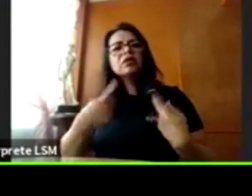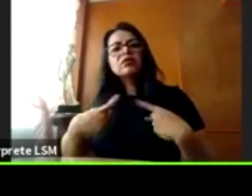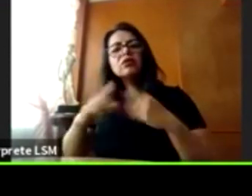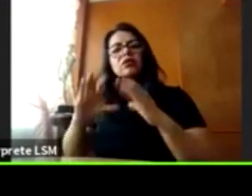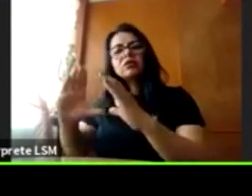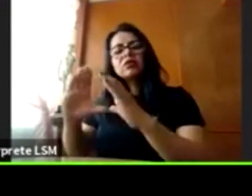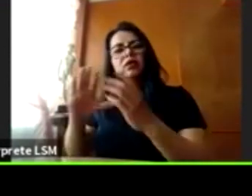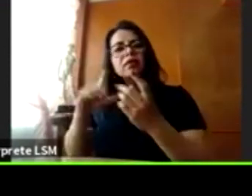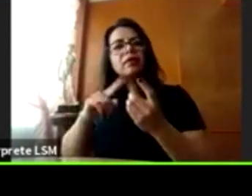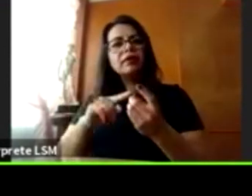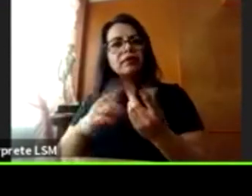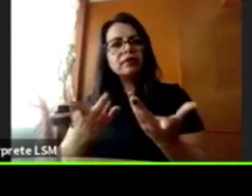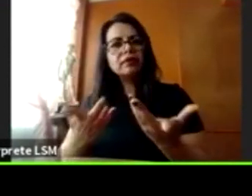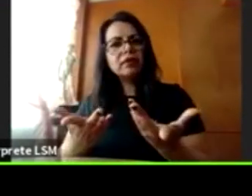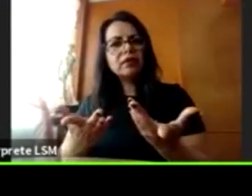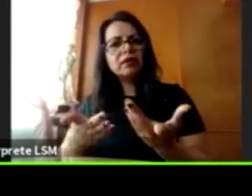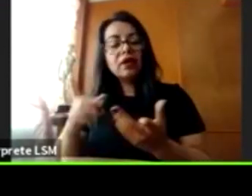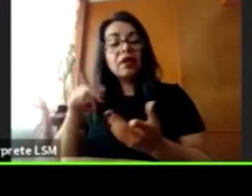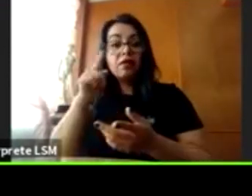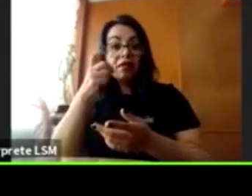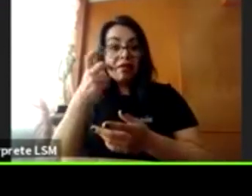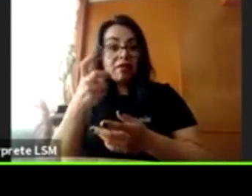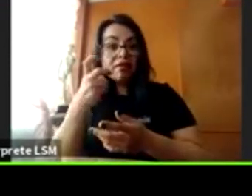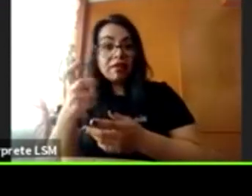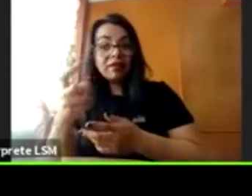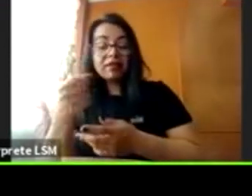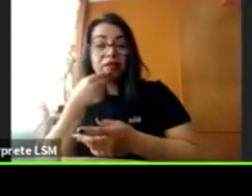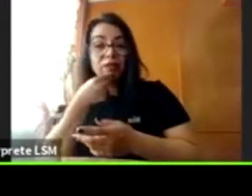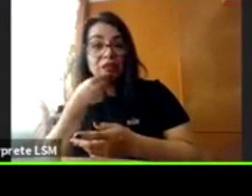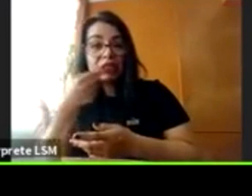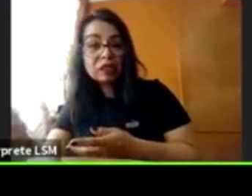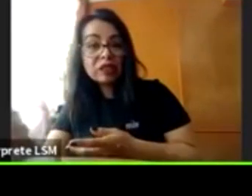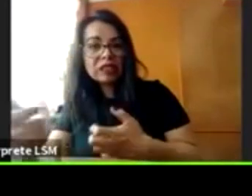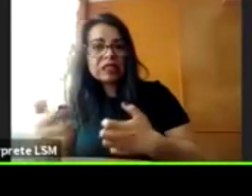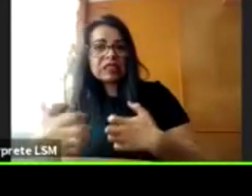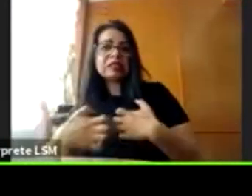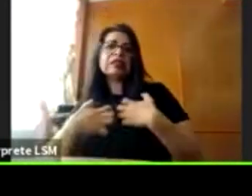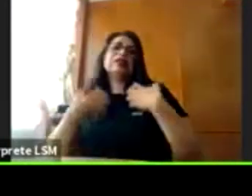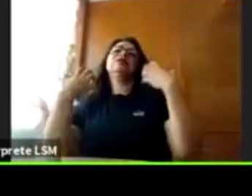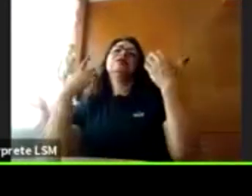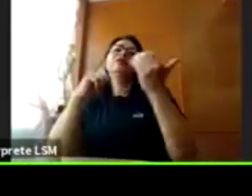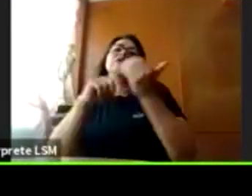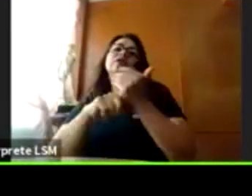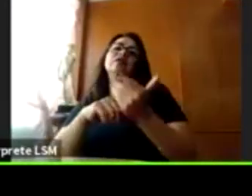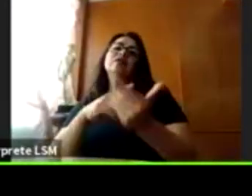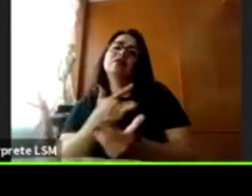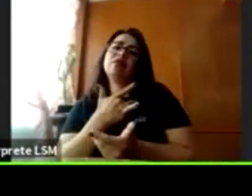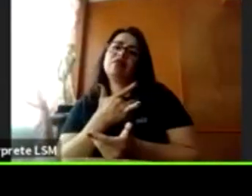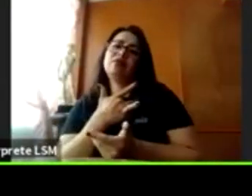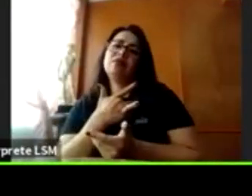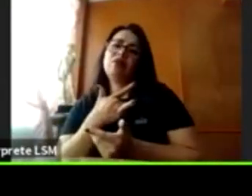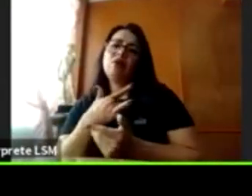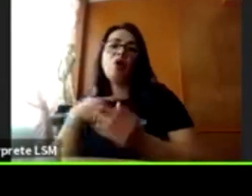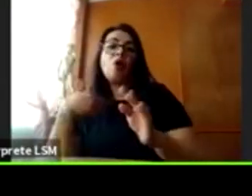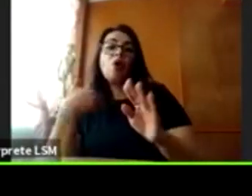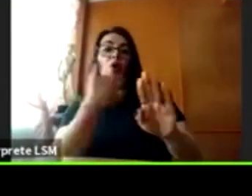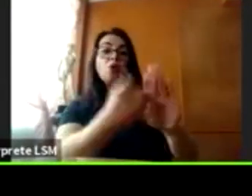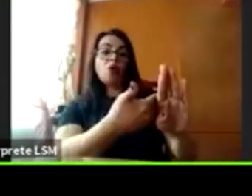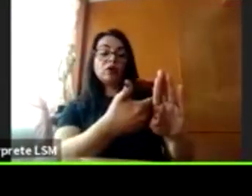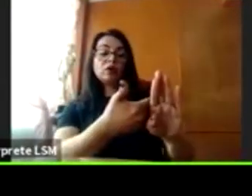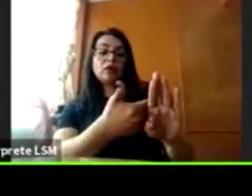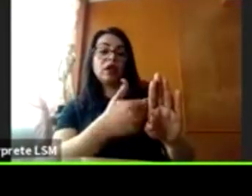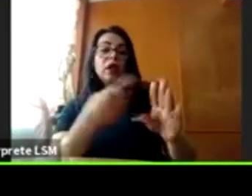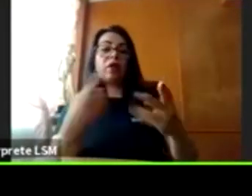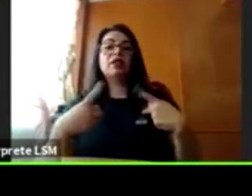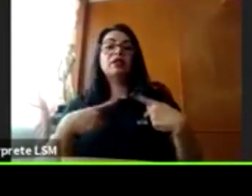esto provoca en los niños una rabia muy importante, muy fuerte, no tanto contra el agresor, sino contra los testigos